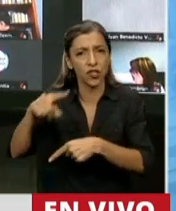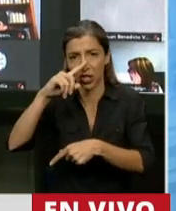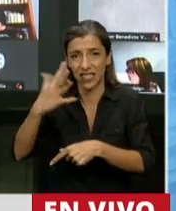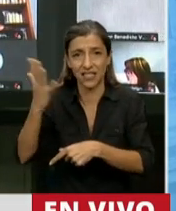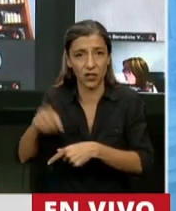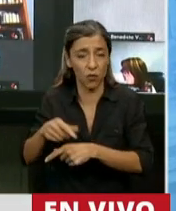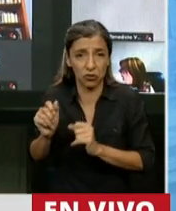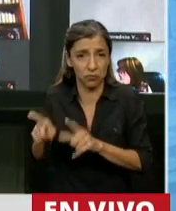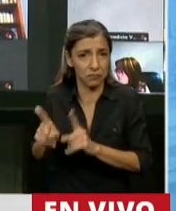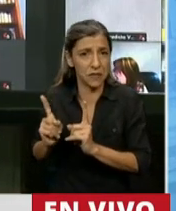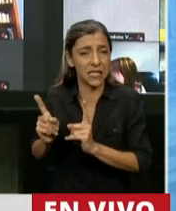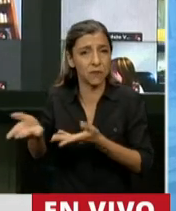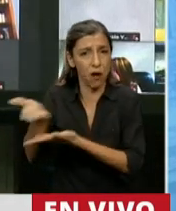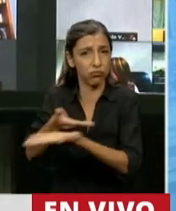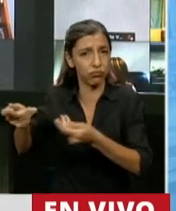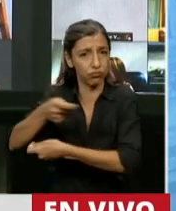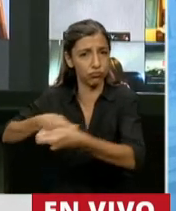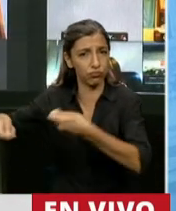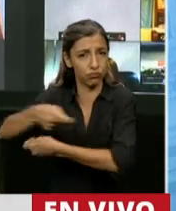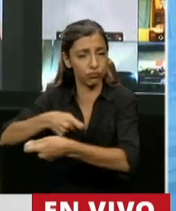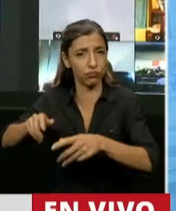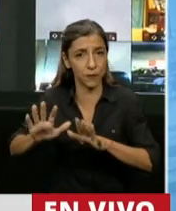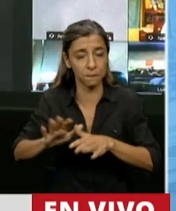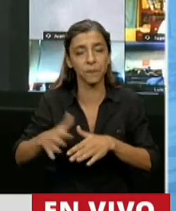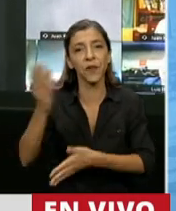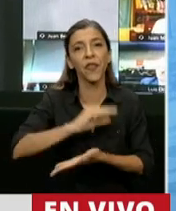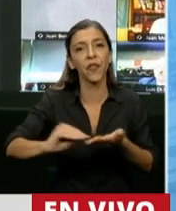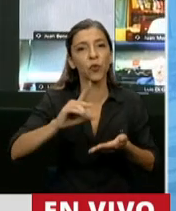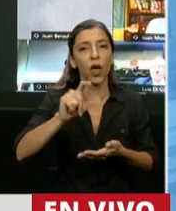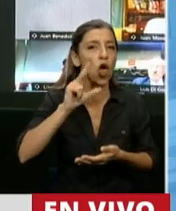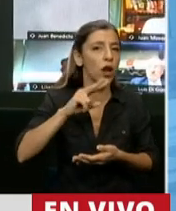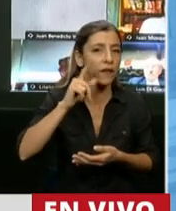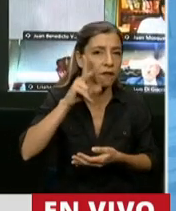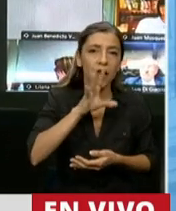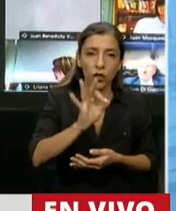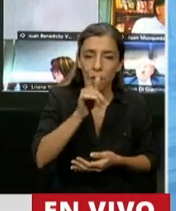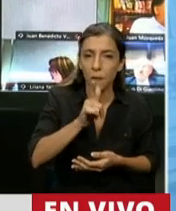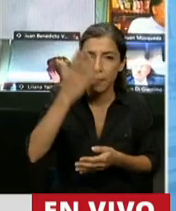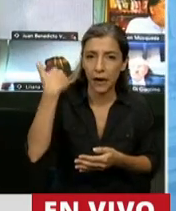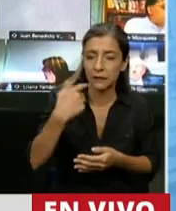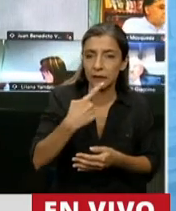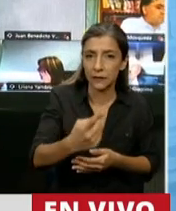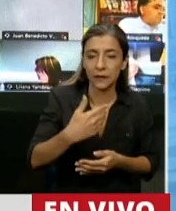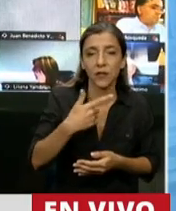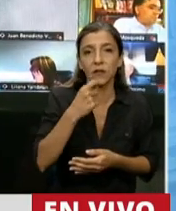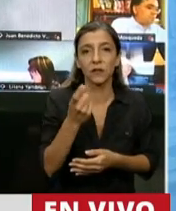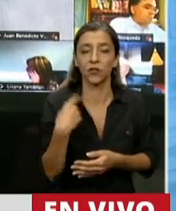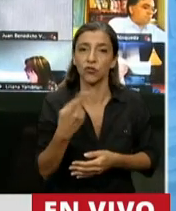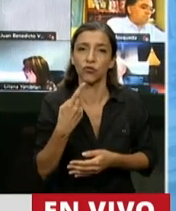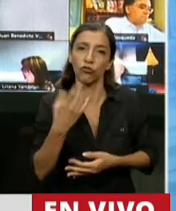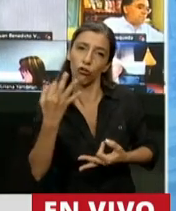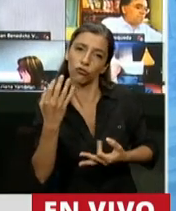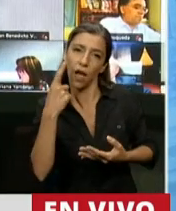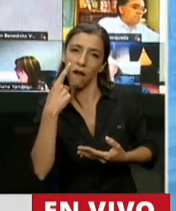lo dijo, creo que el diputado Oliveto, cuando uno hace un análisis de la cantidad de